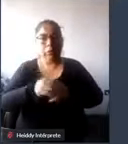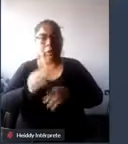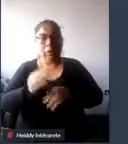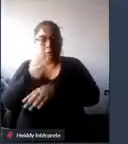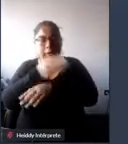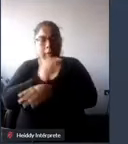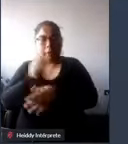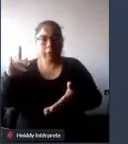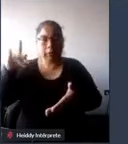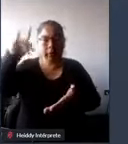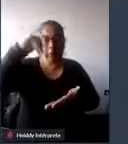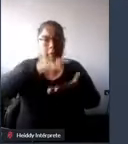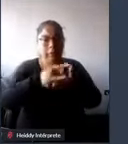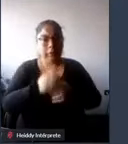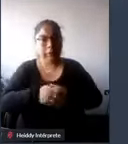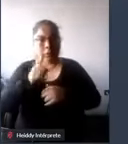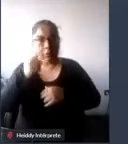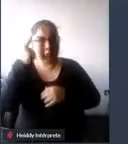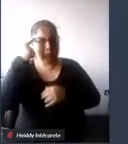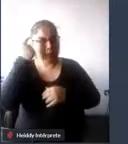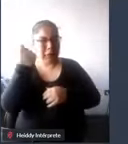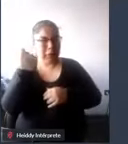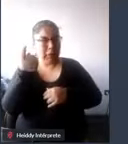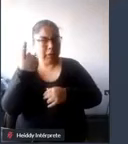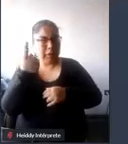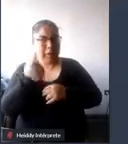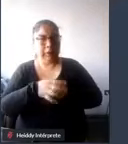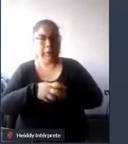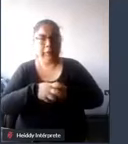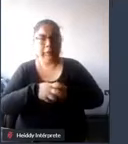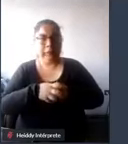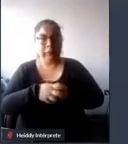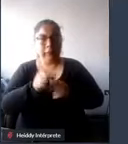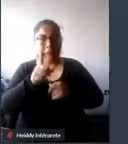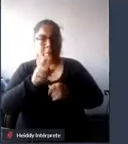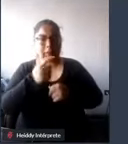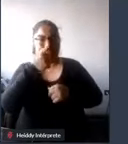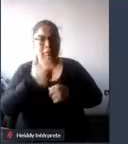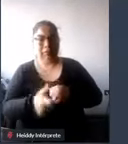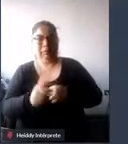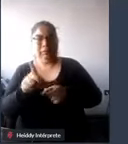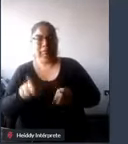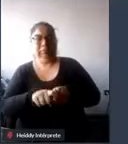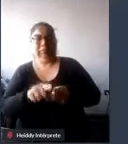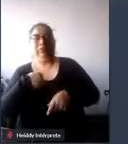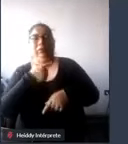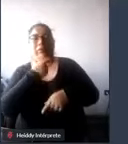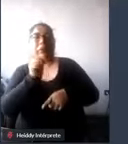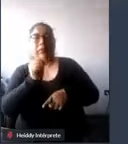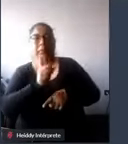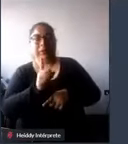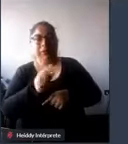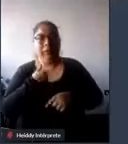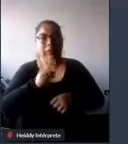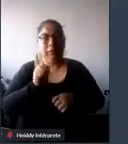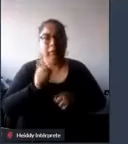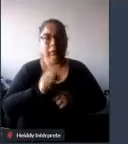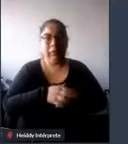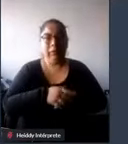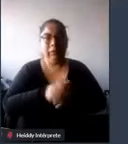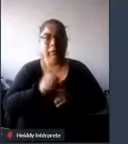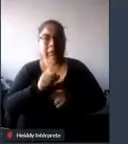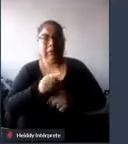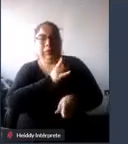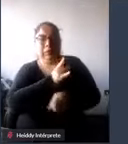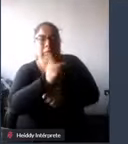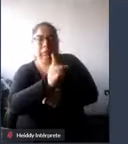como ustedes comprenderán esa circunstancia es totalmente inaceptable eso es un insulto